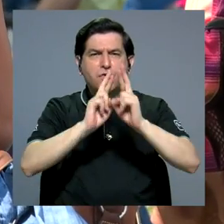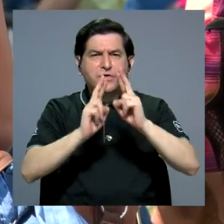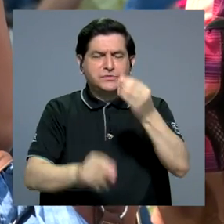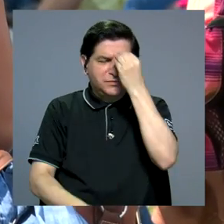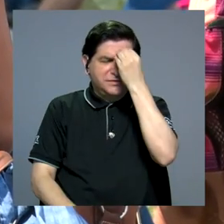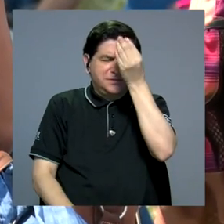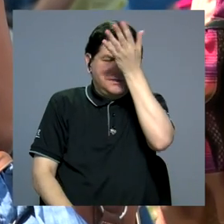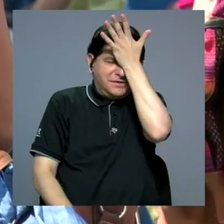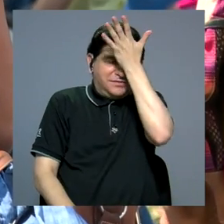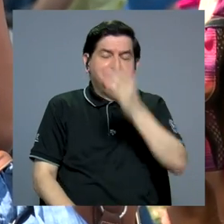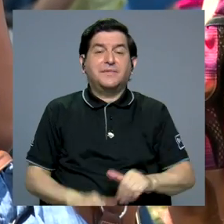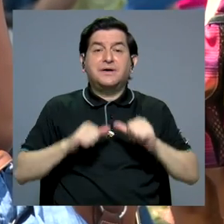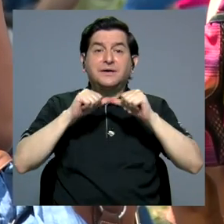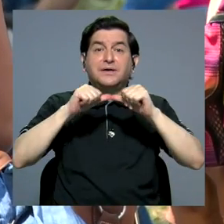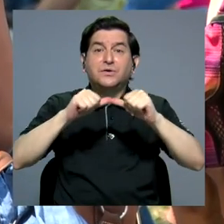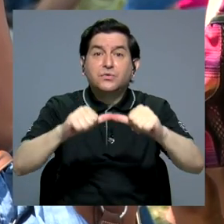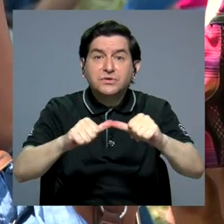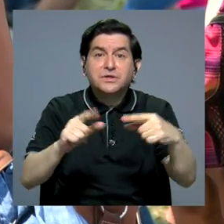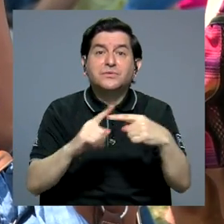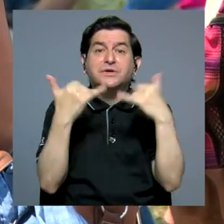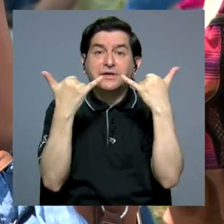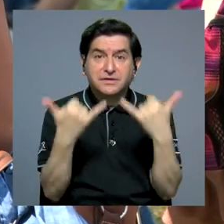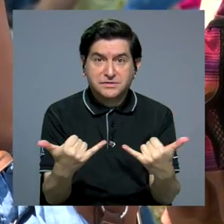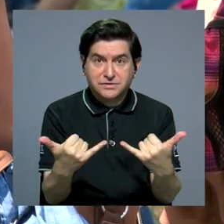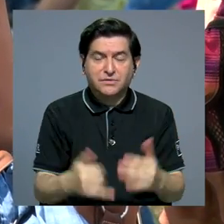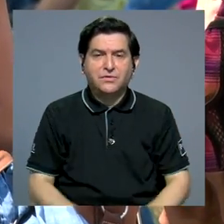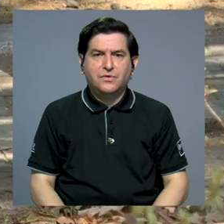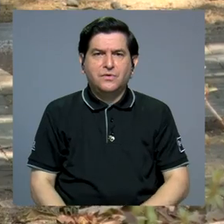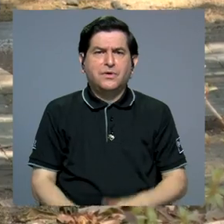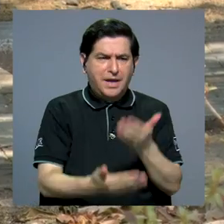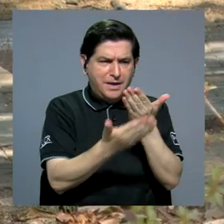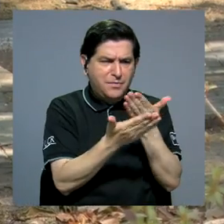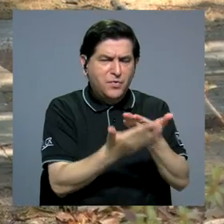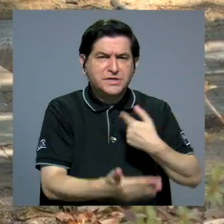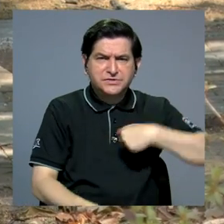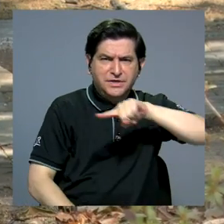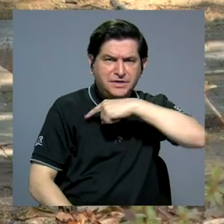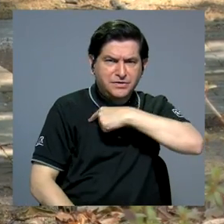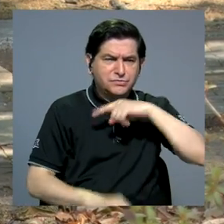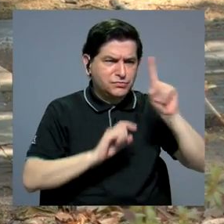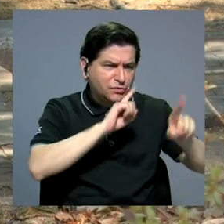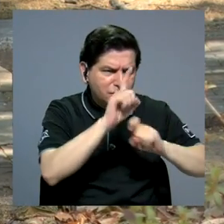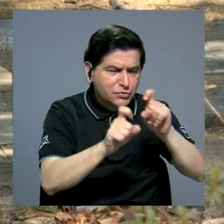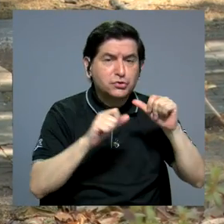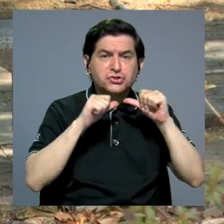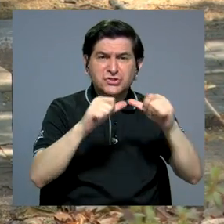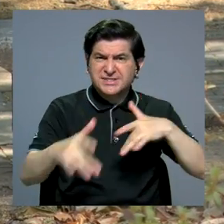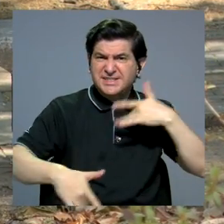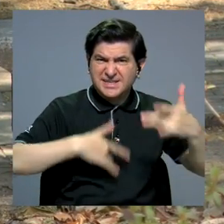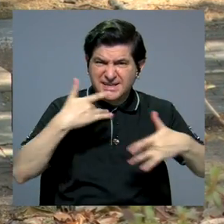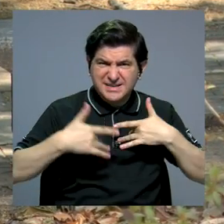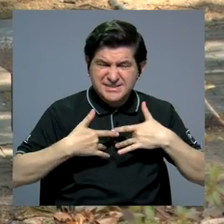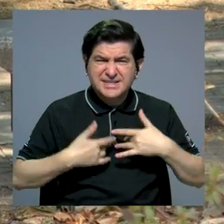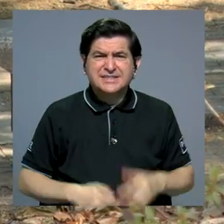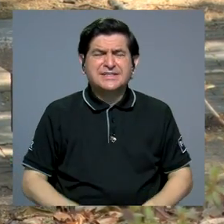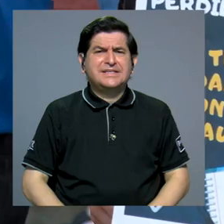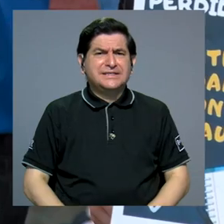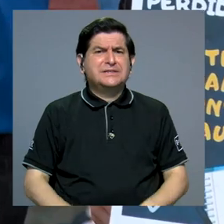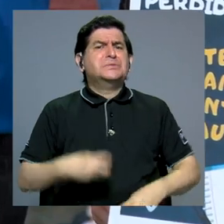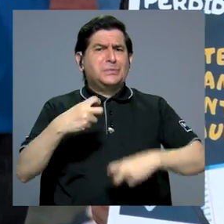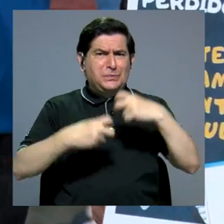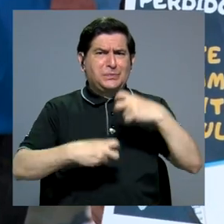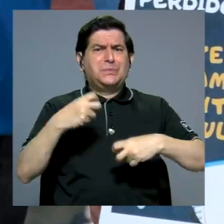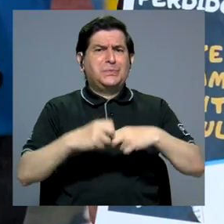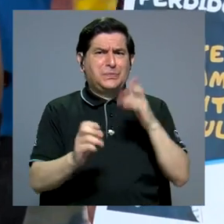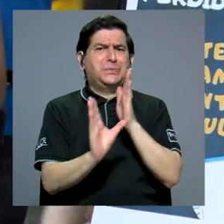cierta respuesta traumática se siguen manteniendo a día de hoy y si la muestra que consultemos se sigue sintiendo muy